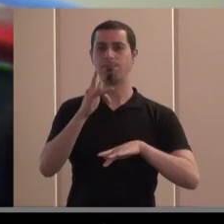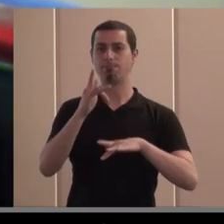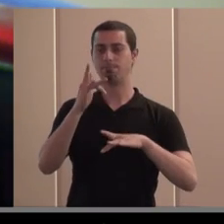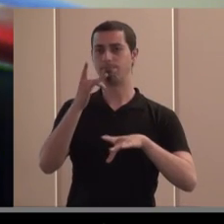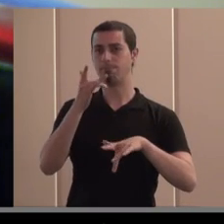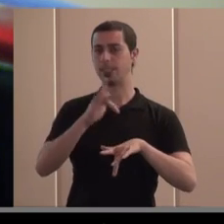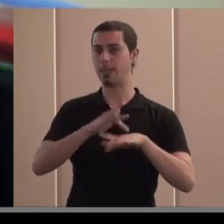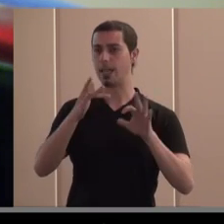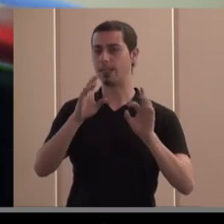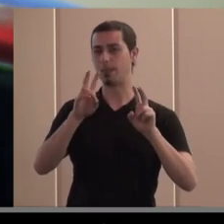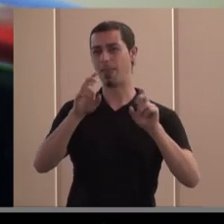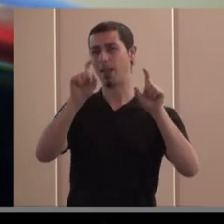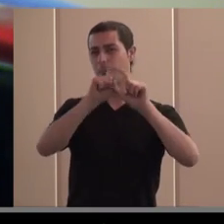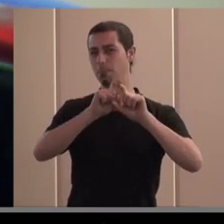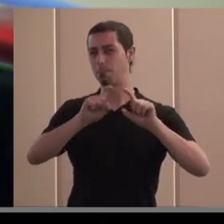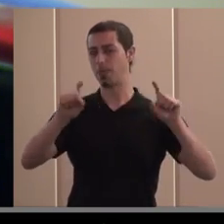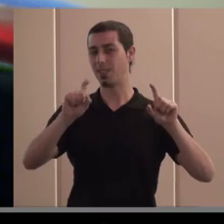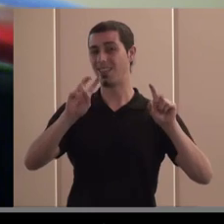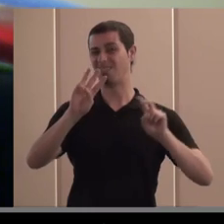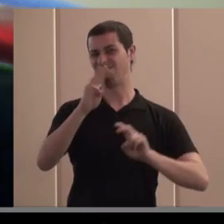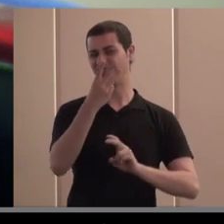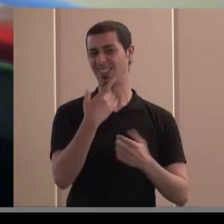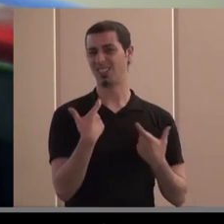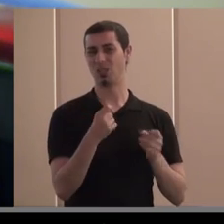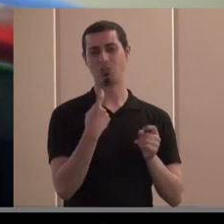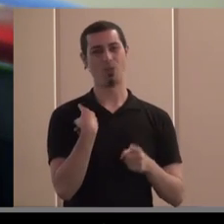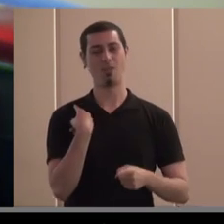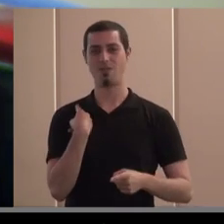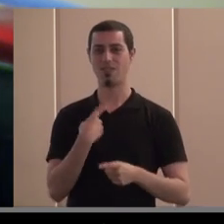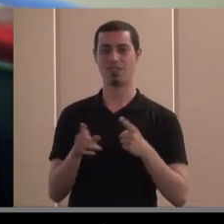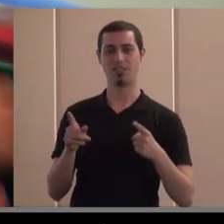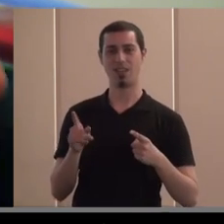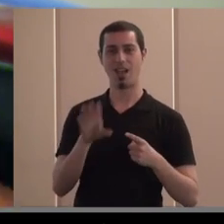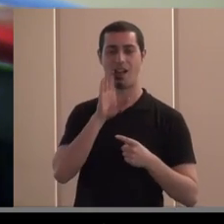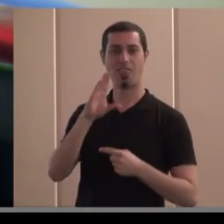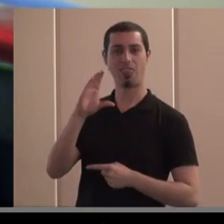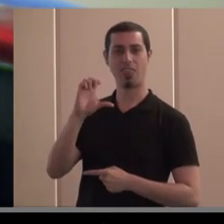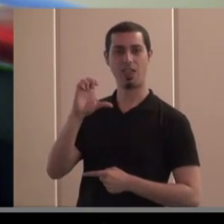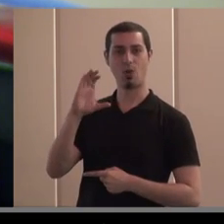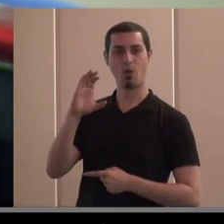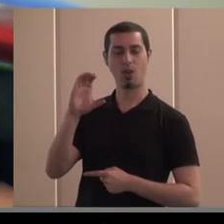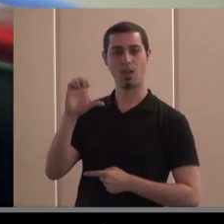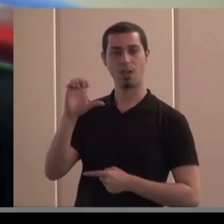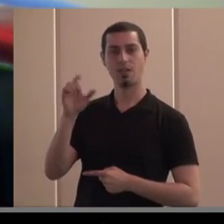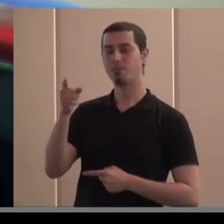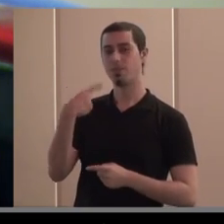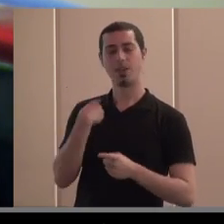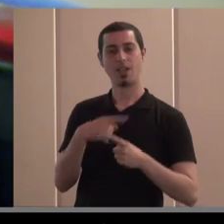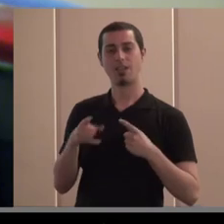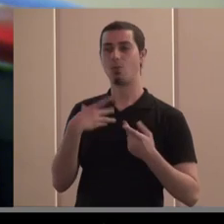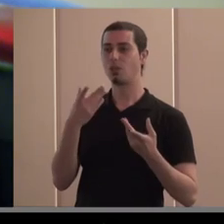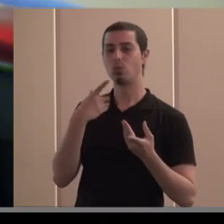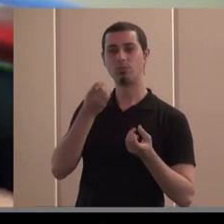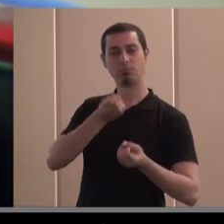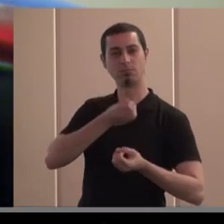empresas del tercer sector es distinta parece ser que las del COE pues y esas discusiones que